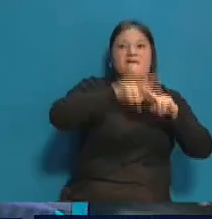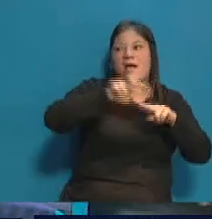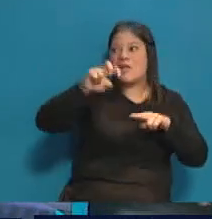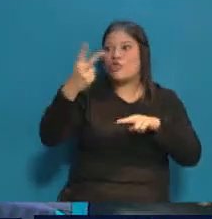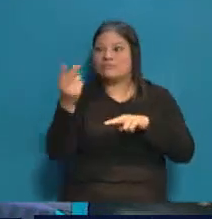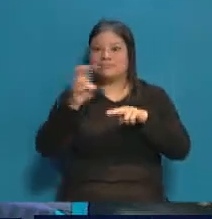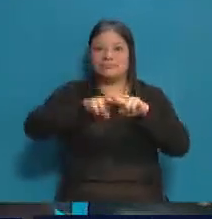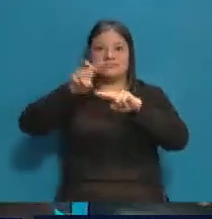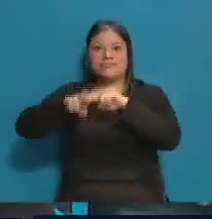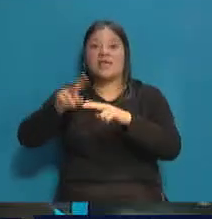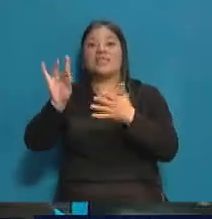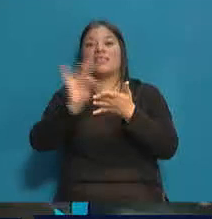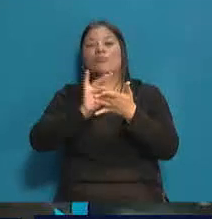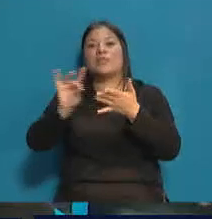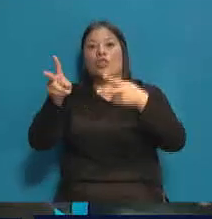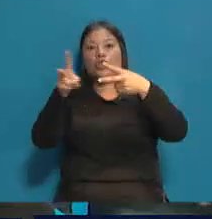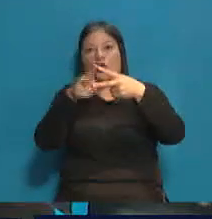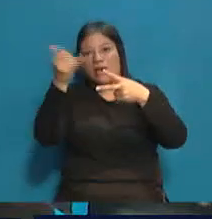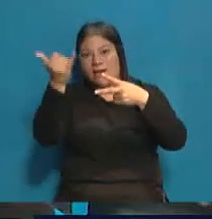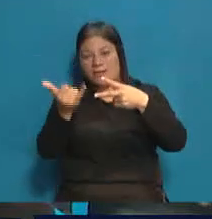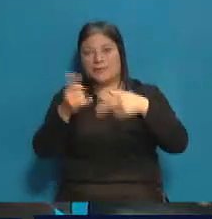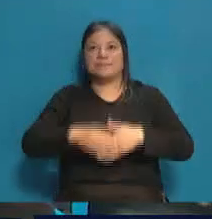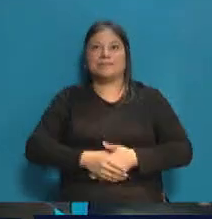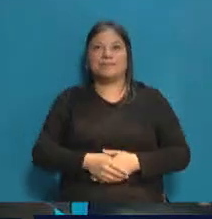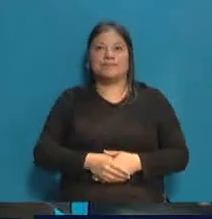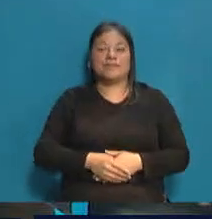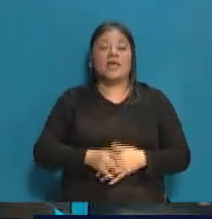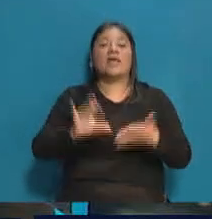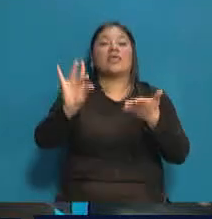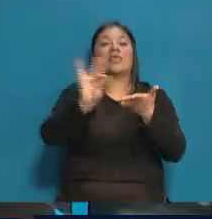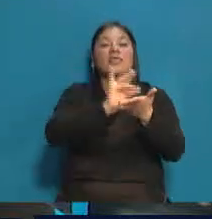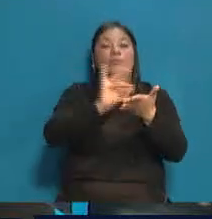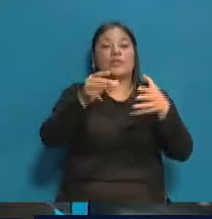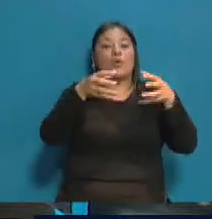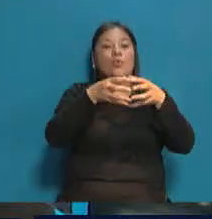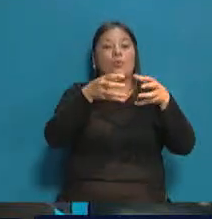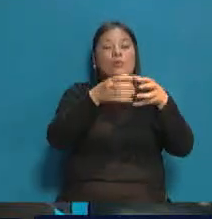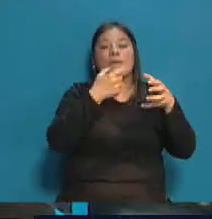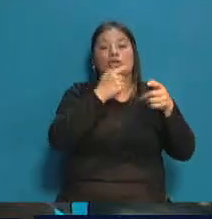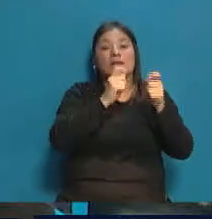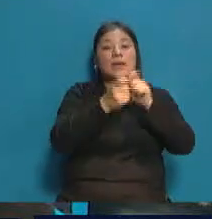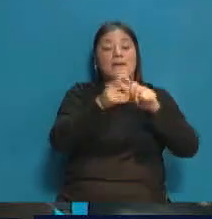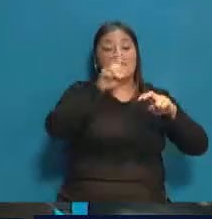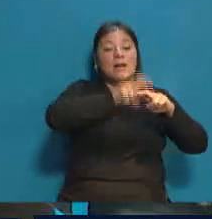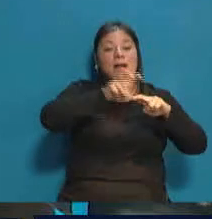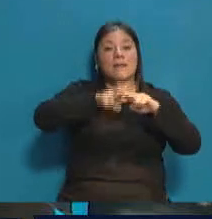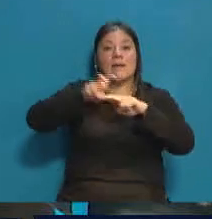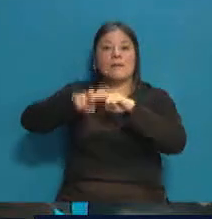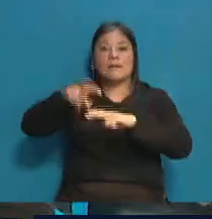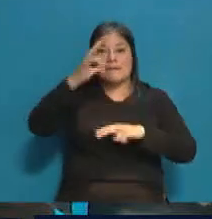dos diputados. Vamos de inmediato, entonces, a la composición. Diputados, cambia Mendoza, 26 bancas.